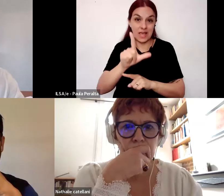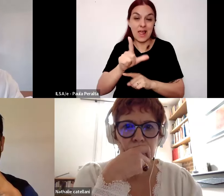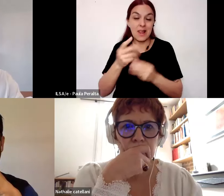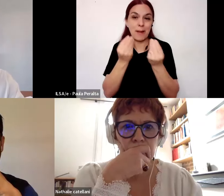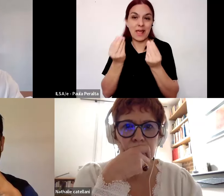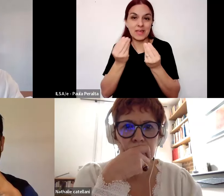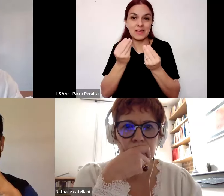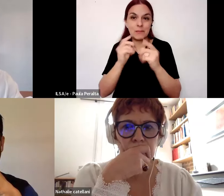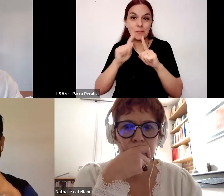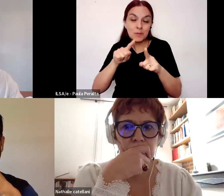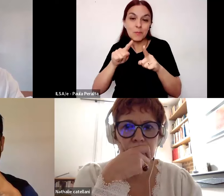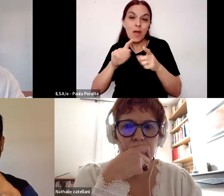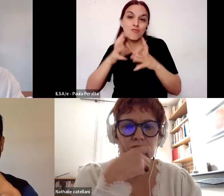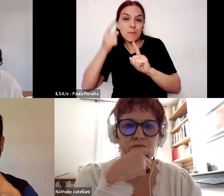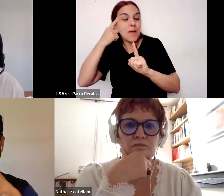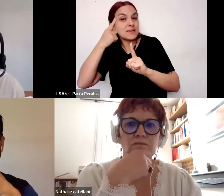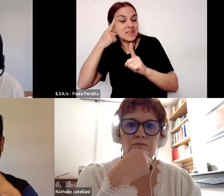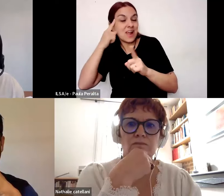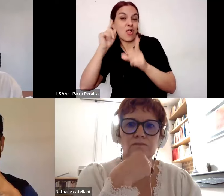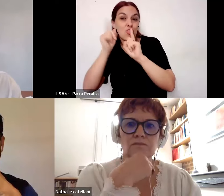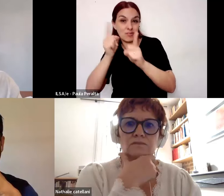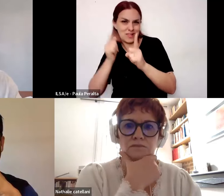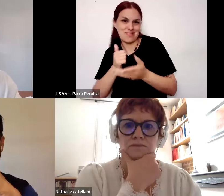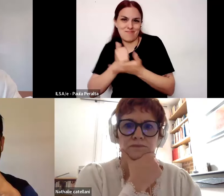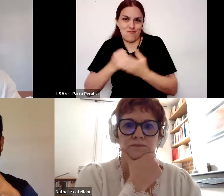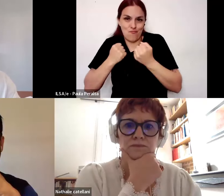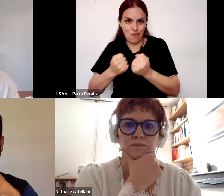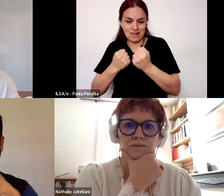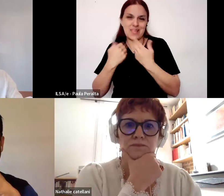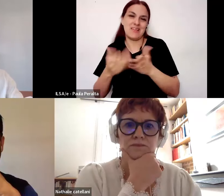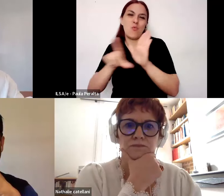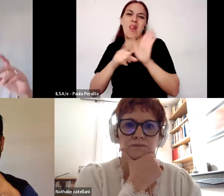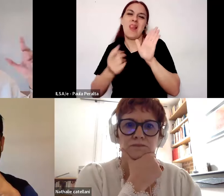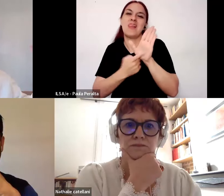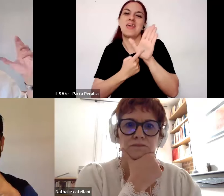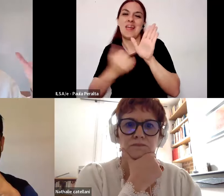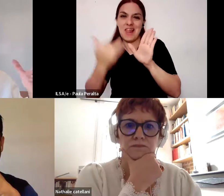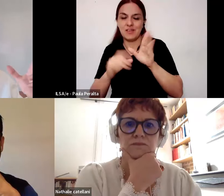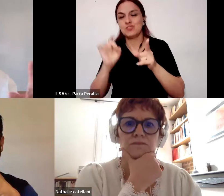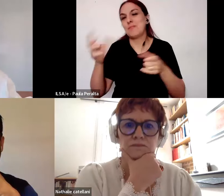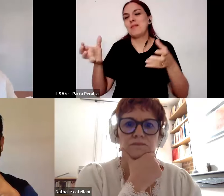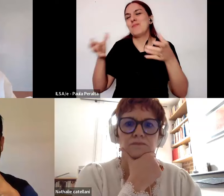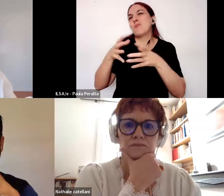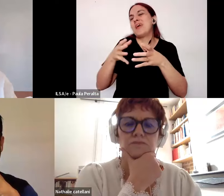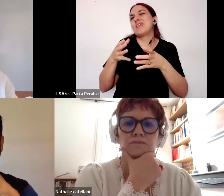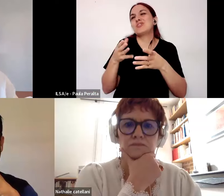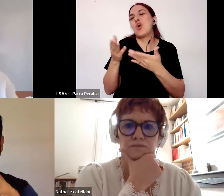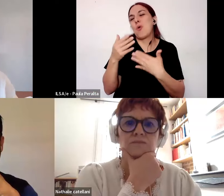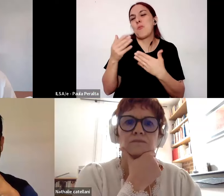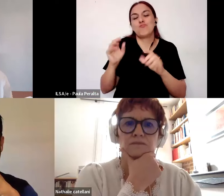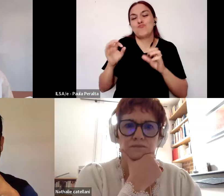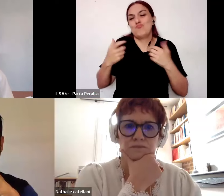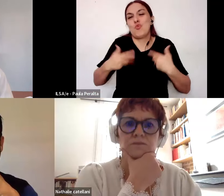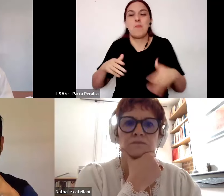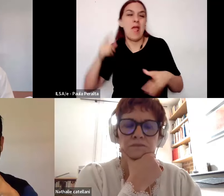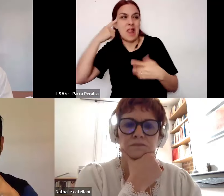reposicionamiento de los docentes cobre legitimidad no es solamente un movimiento epistémico un movimiento intelectual